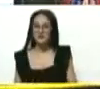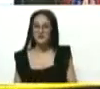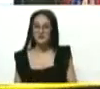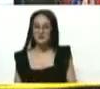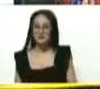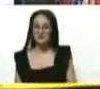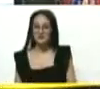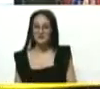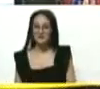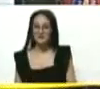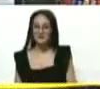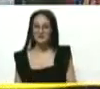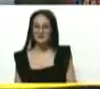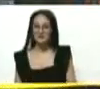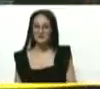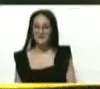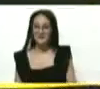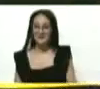Y sumar.